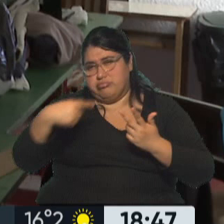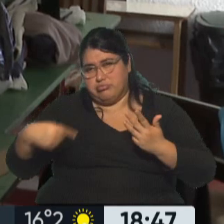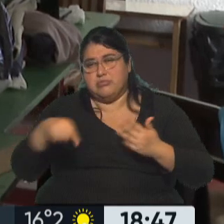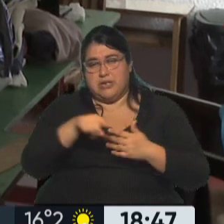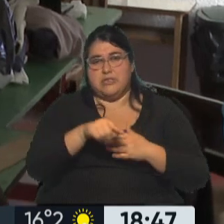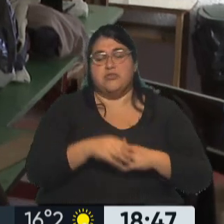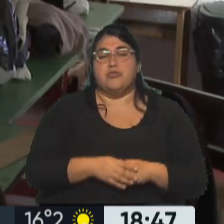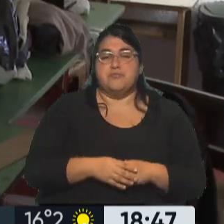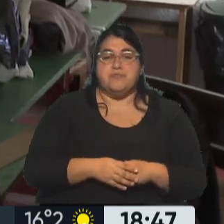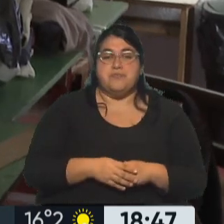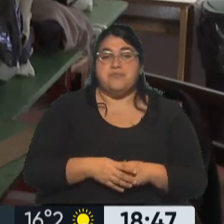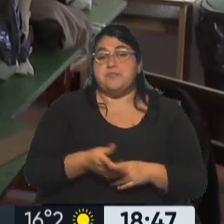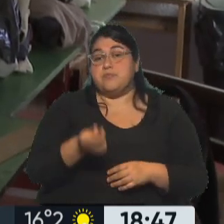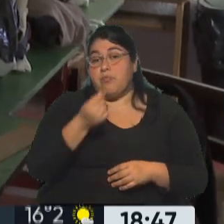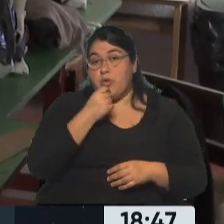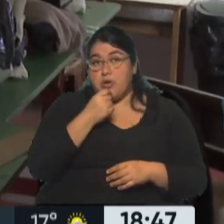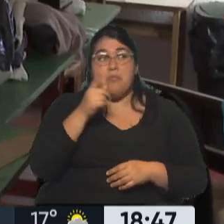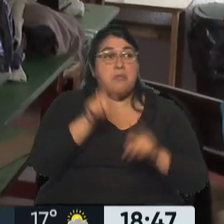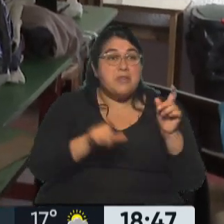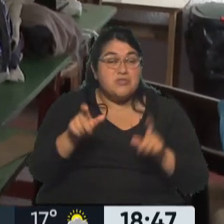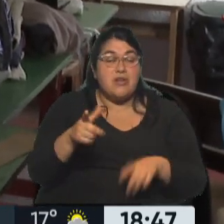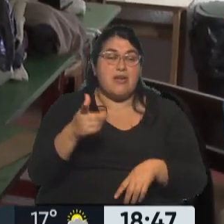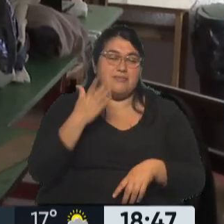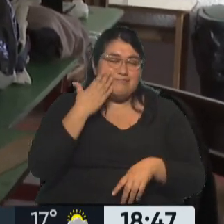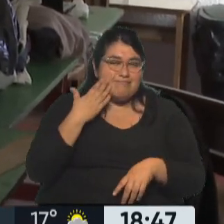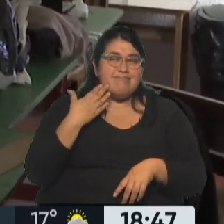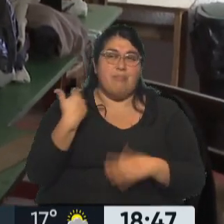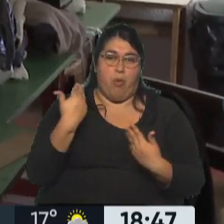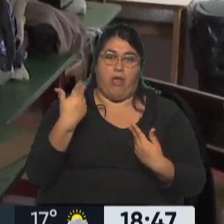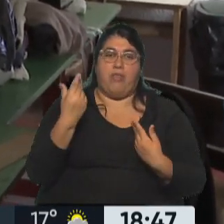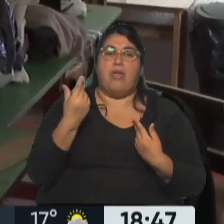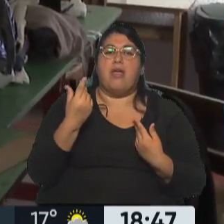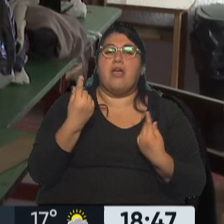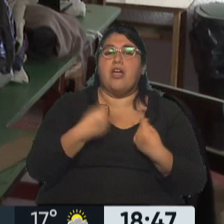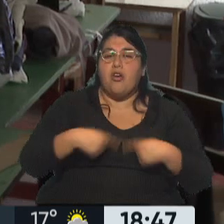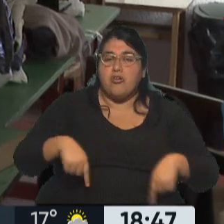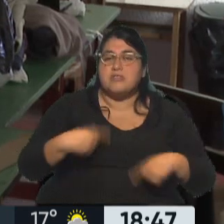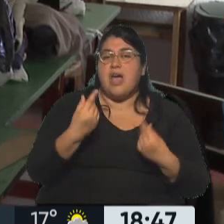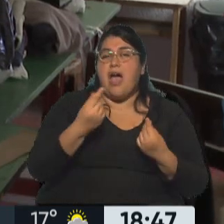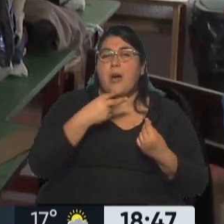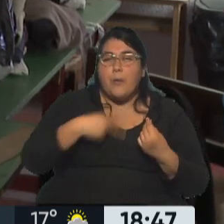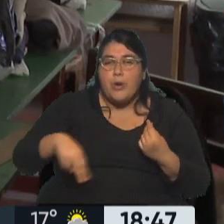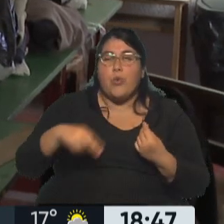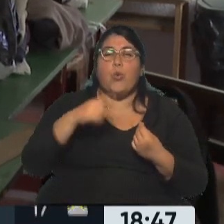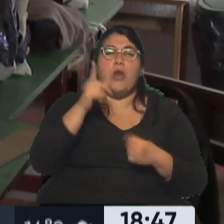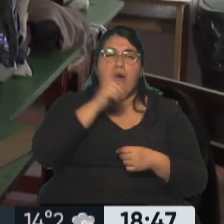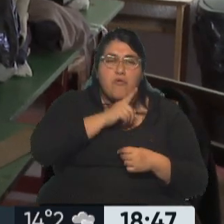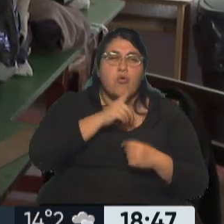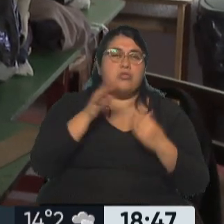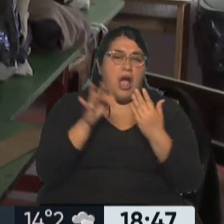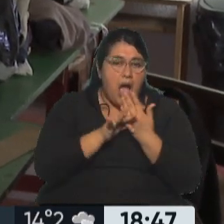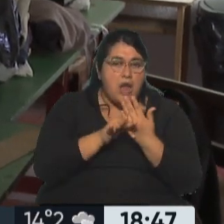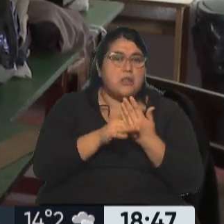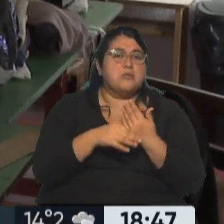también, y si hay corazones generosos que puedan hacer algún aporte en torno a frescos, que son verduras, frutas, carne, para